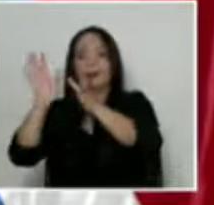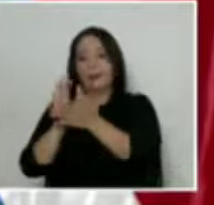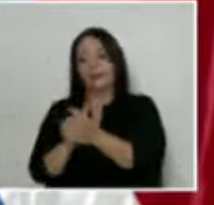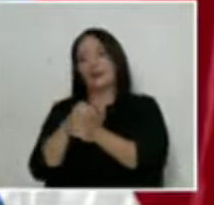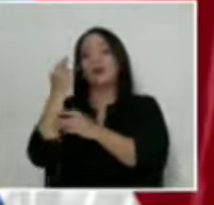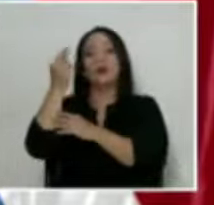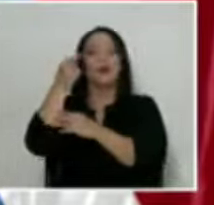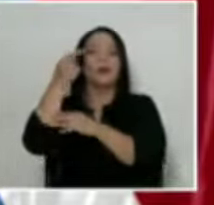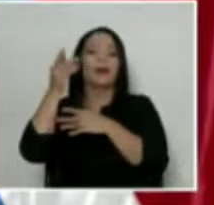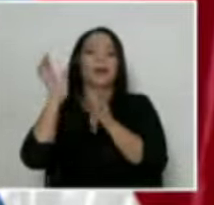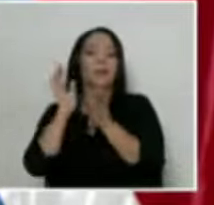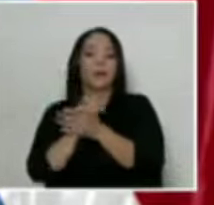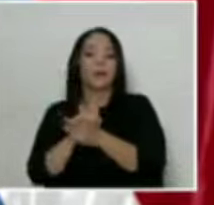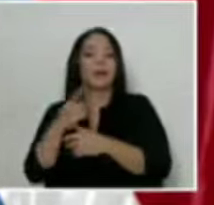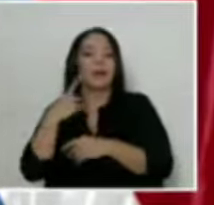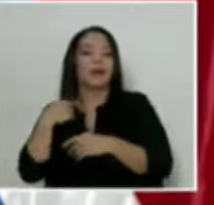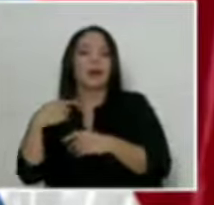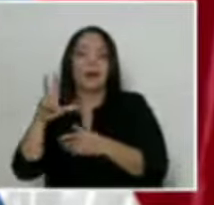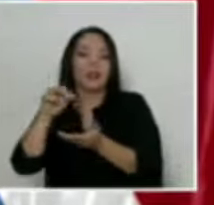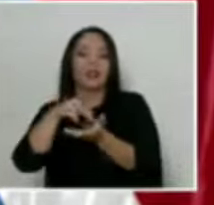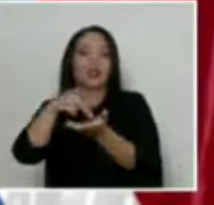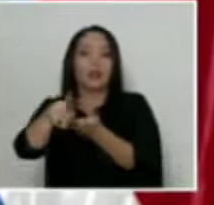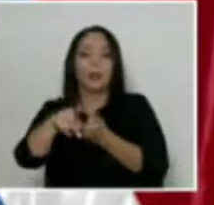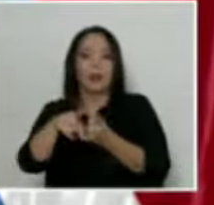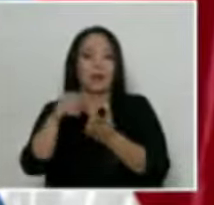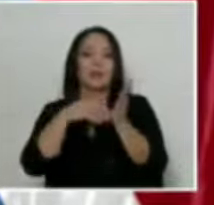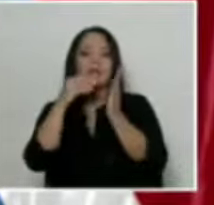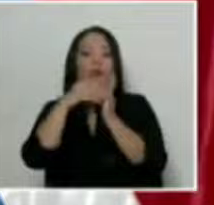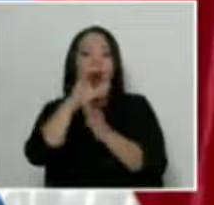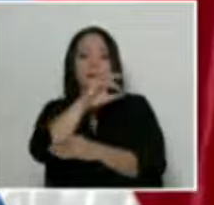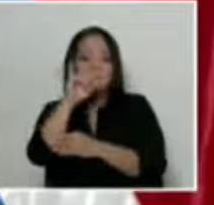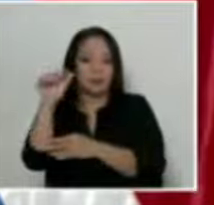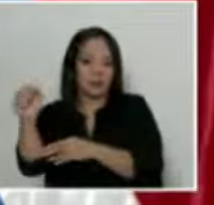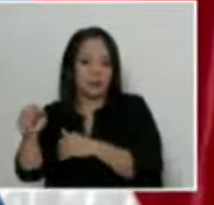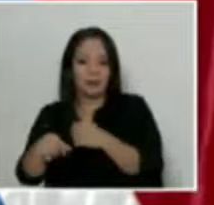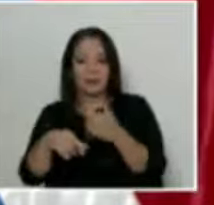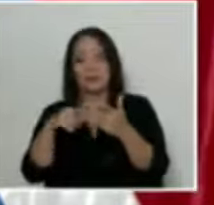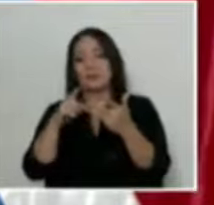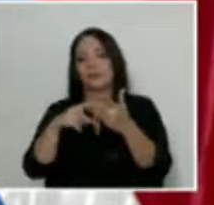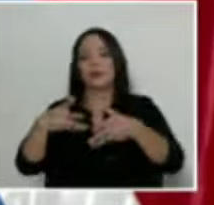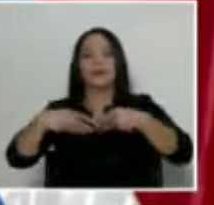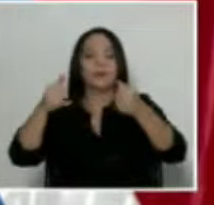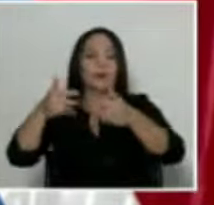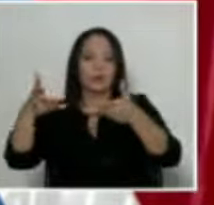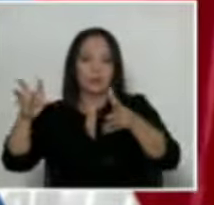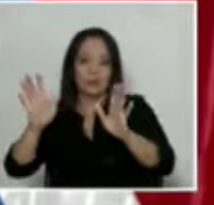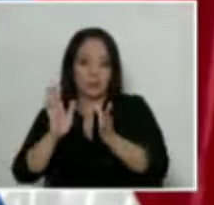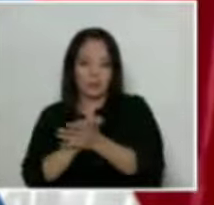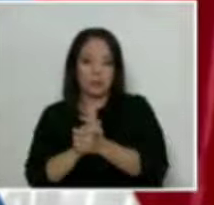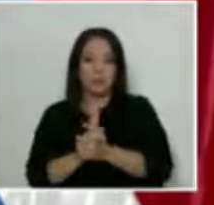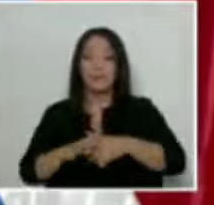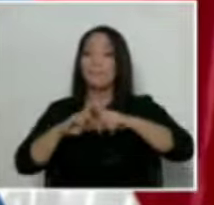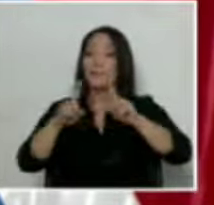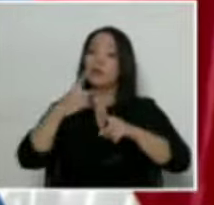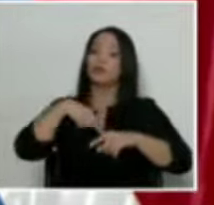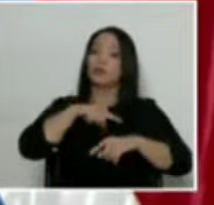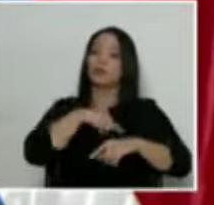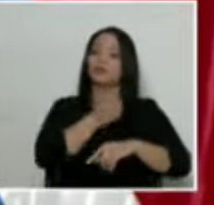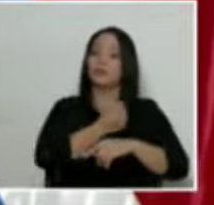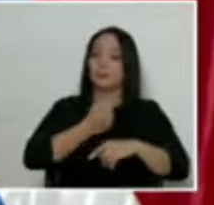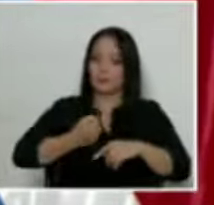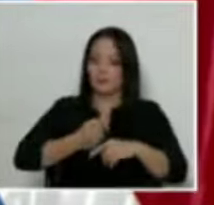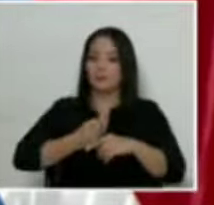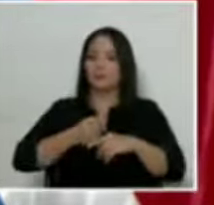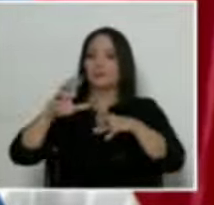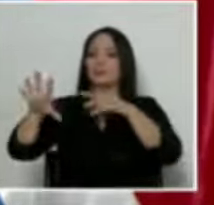no pagarle miles de millones a la caja o gastar otras cosas, vamos a hacer el sacrificio de meterle